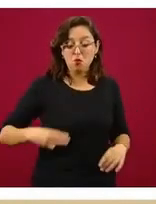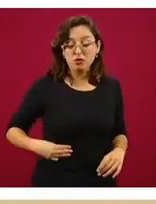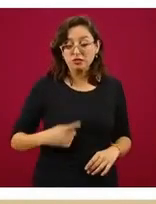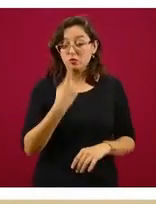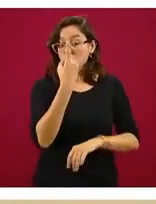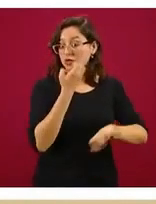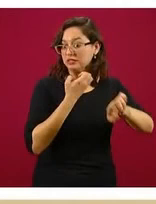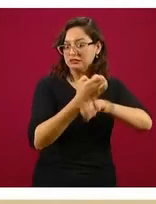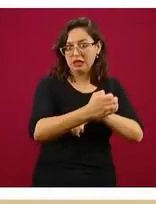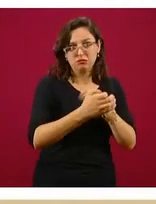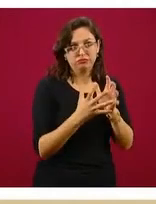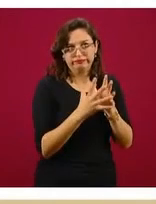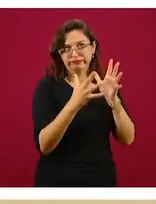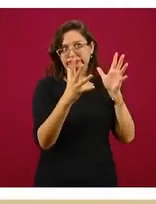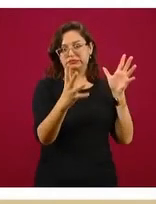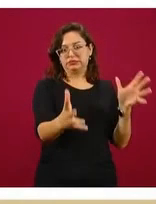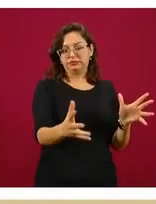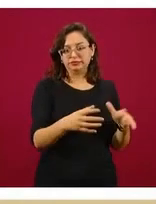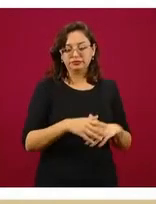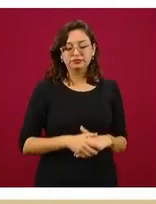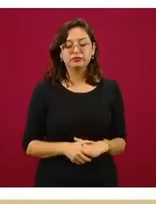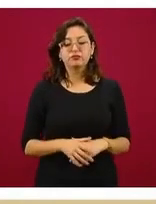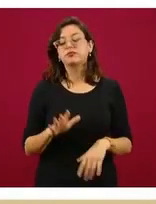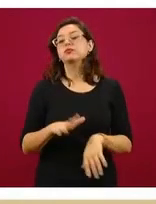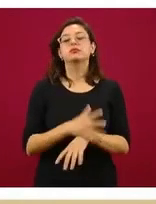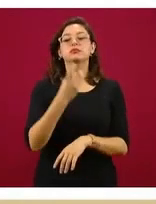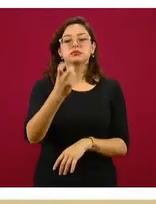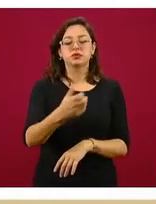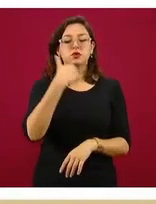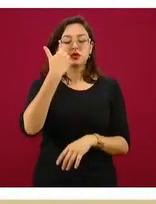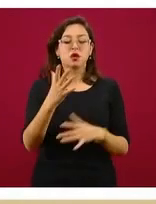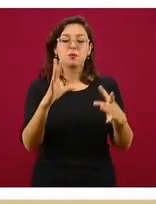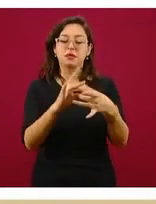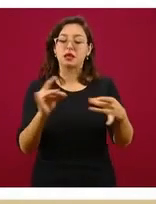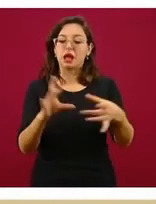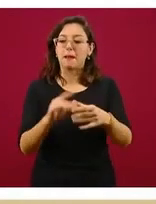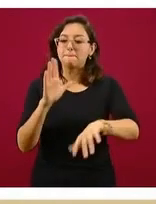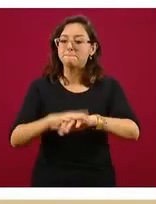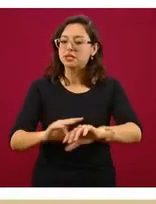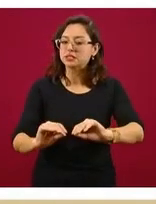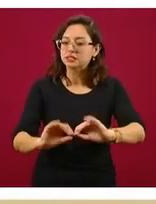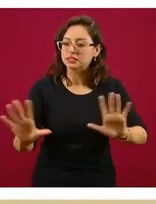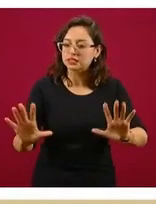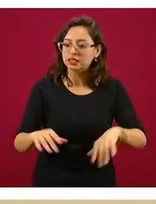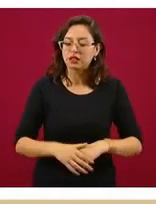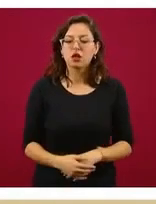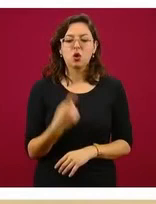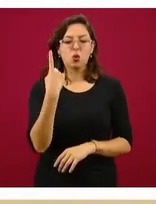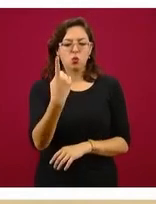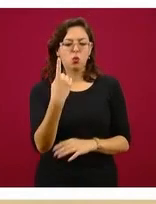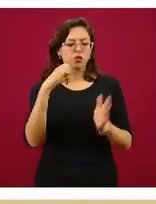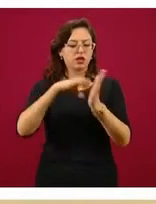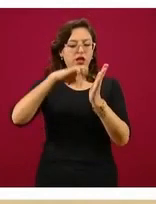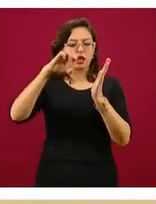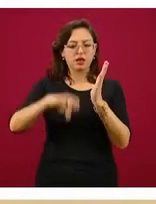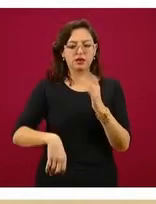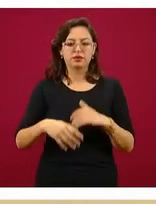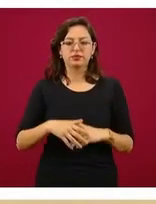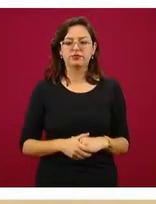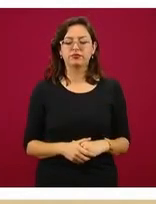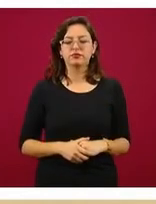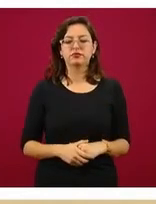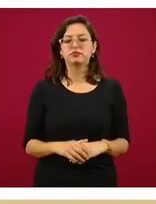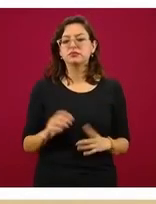un solo estado. Y es por esto que quiero explicar con la siguiente diapositiva un ejemplo, un ejemplo de por qué